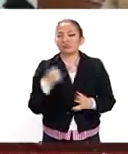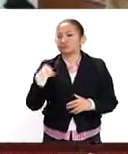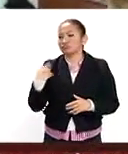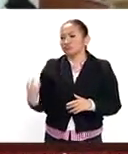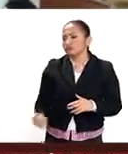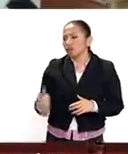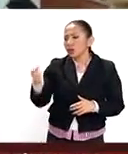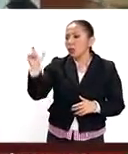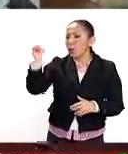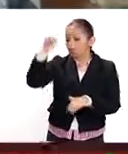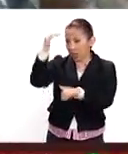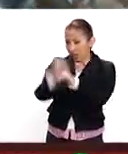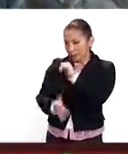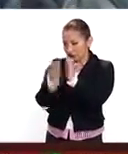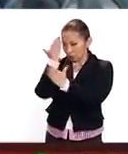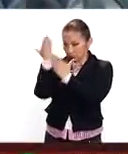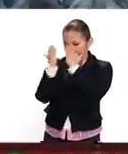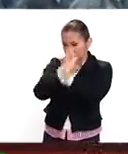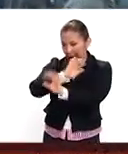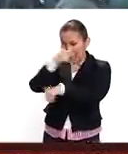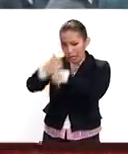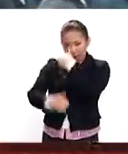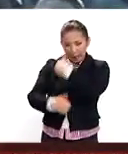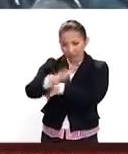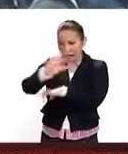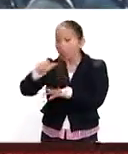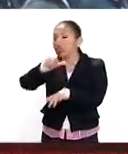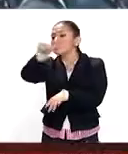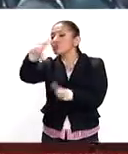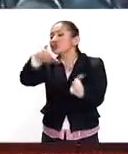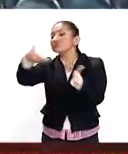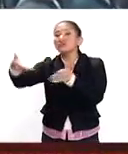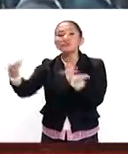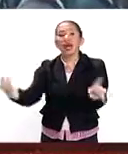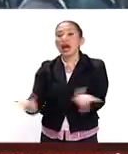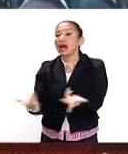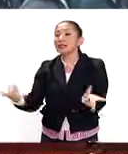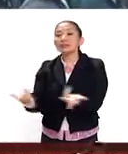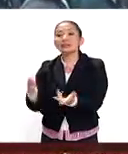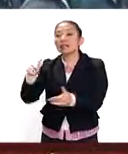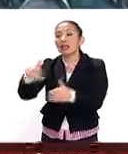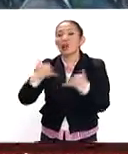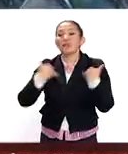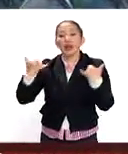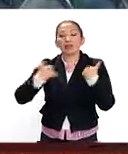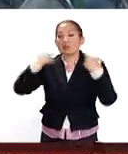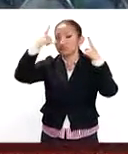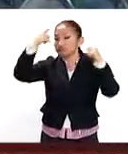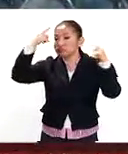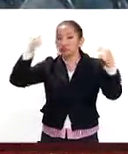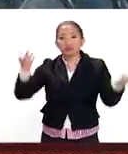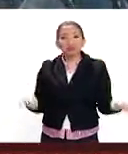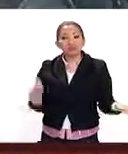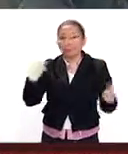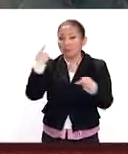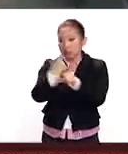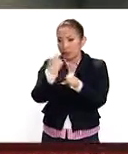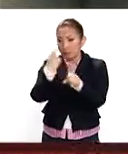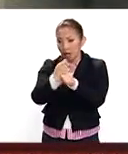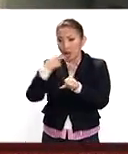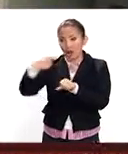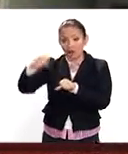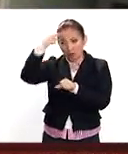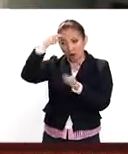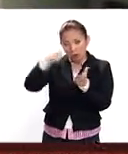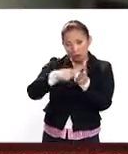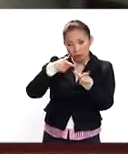cuando terminan esta carrera, ¿qué sigue? ¿Qué les espera a los jóvenes egresados? En primera instancia,